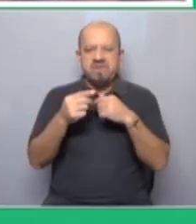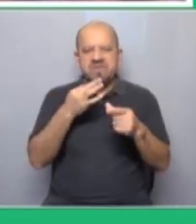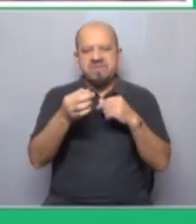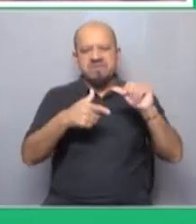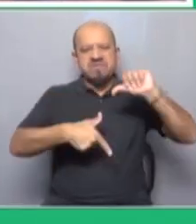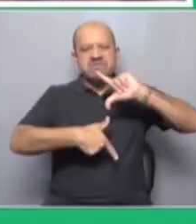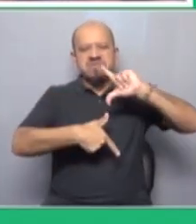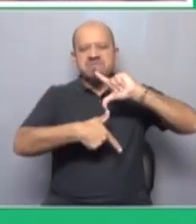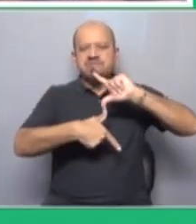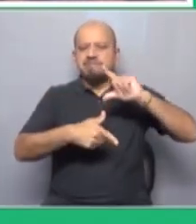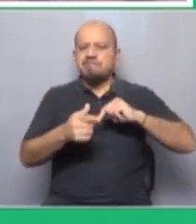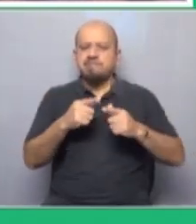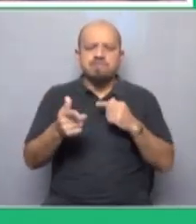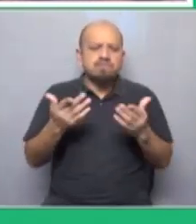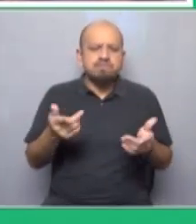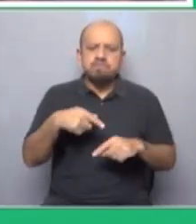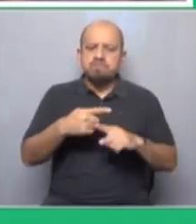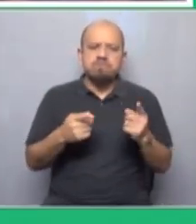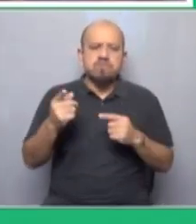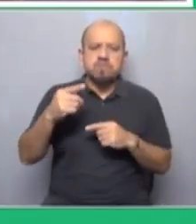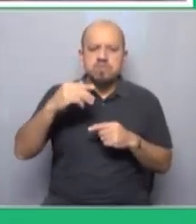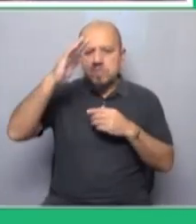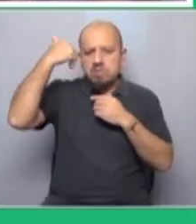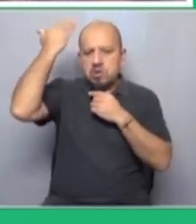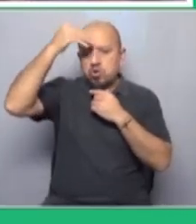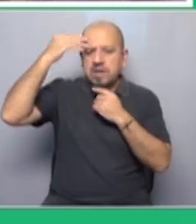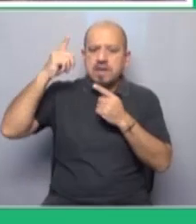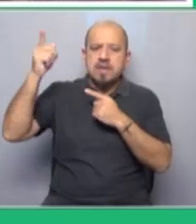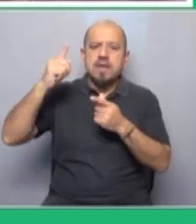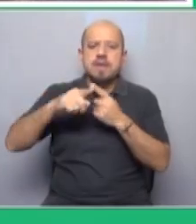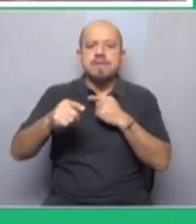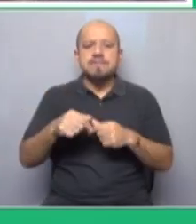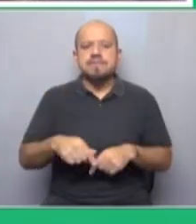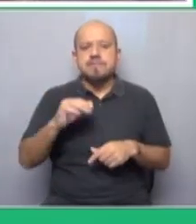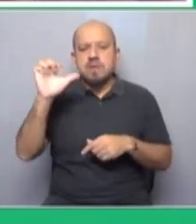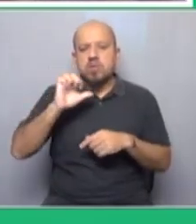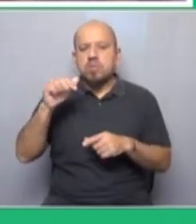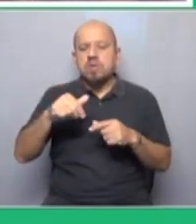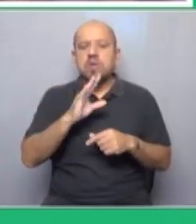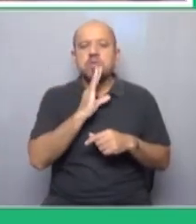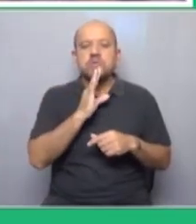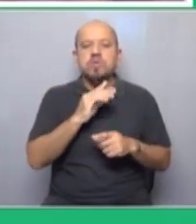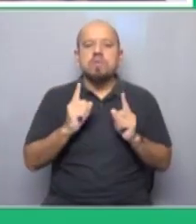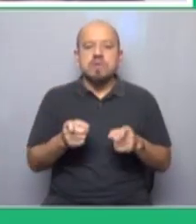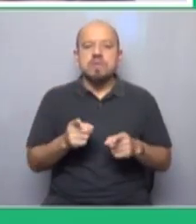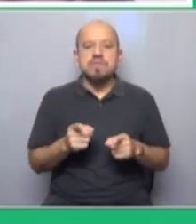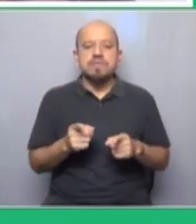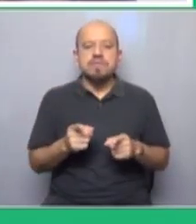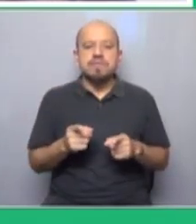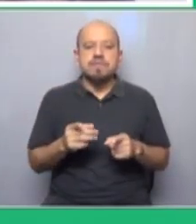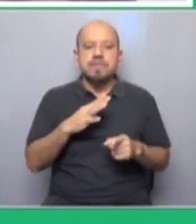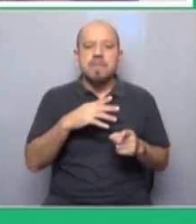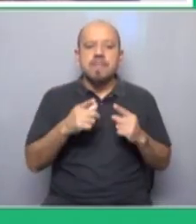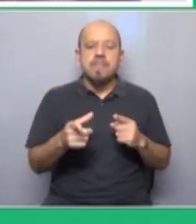América Latina, de África, de Asia, de Medio Oriente. Por supuesto, en la Unión Europea y aquí en Estados Unidos. De hecho,